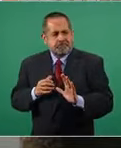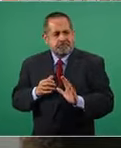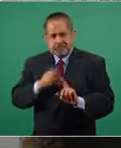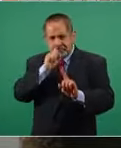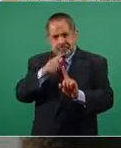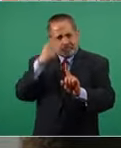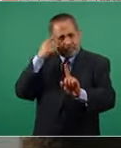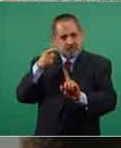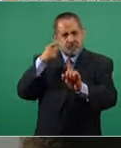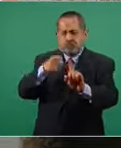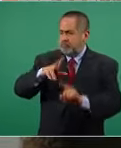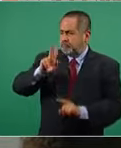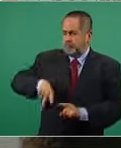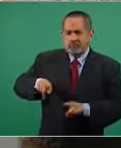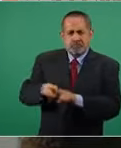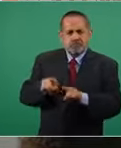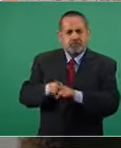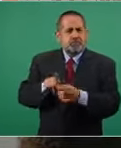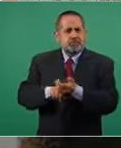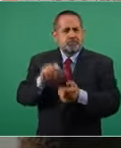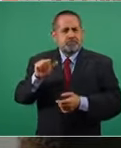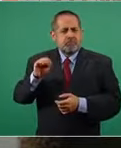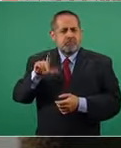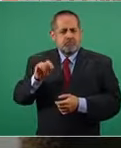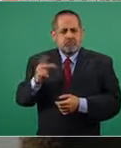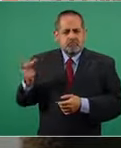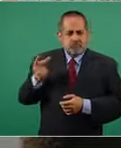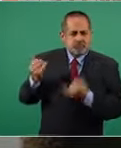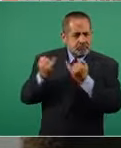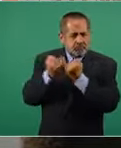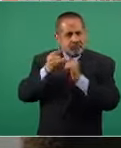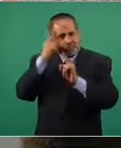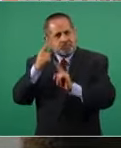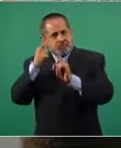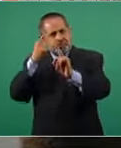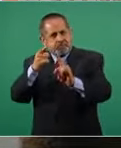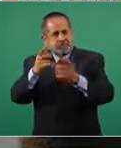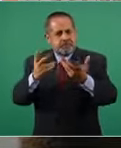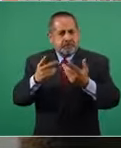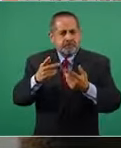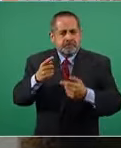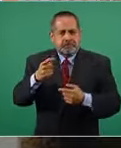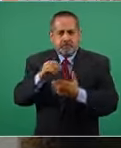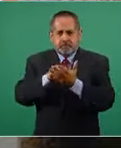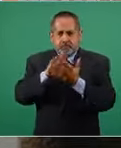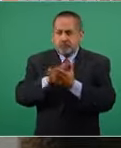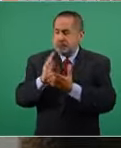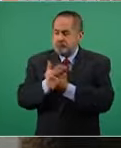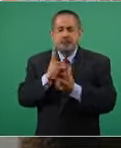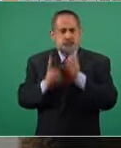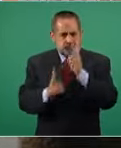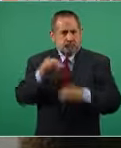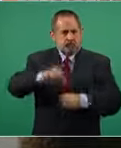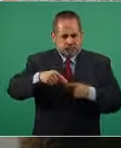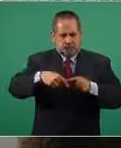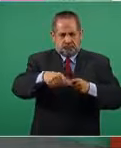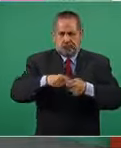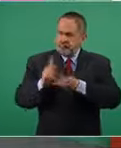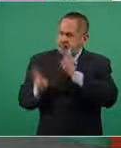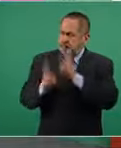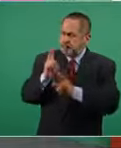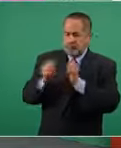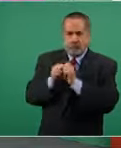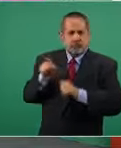Andrés Manuel López Obrador y es uno de los temas que tengo en carpeta para hablar con el presidente